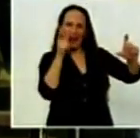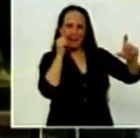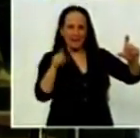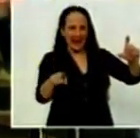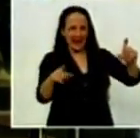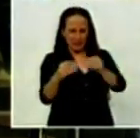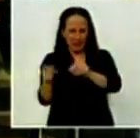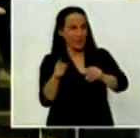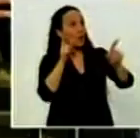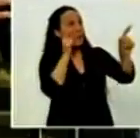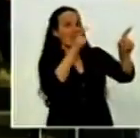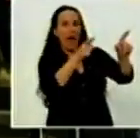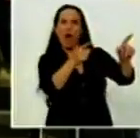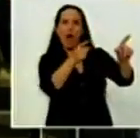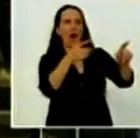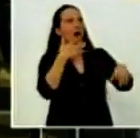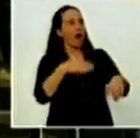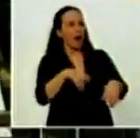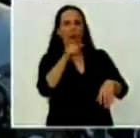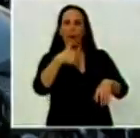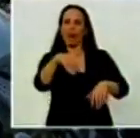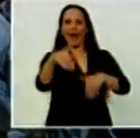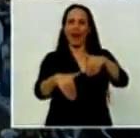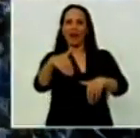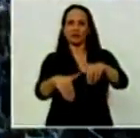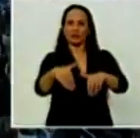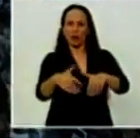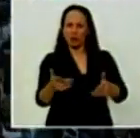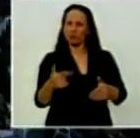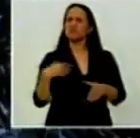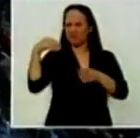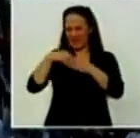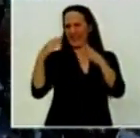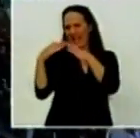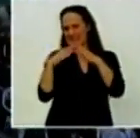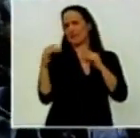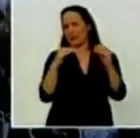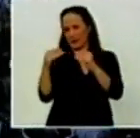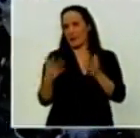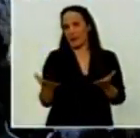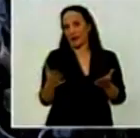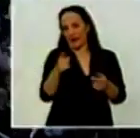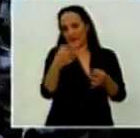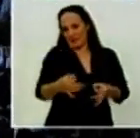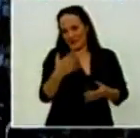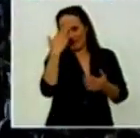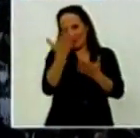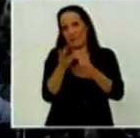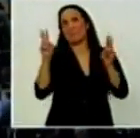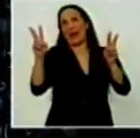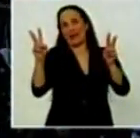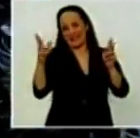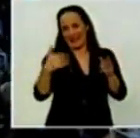pegado en las calles y ahí había entendido que había elecciones. En mi casa se hablaba también porque obviamente iban a votar a Framini-Anglada, eran peronistas.